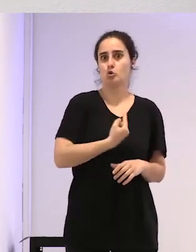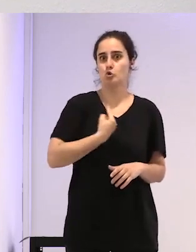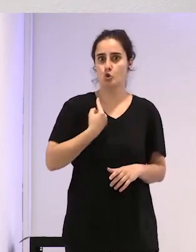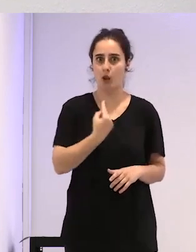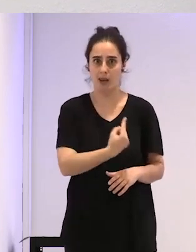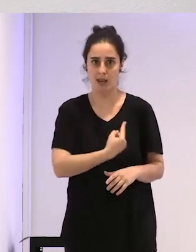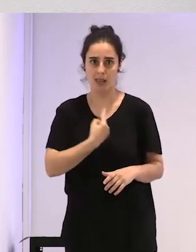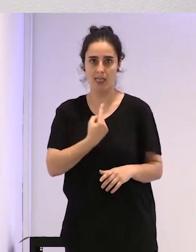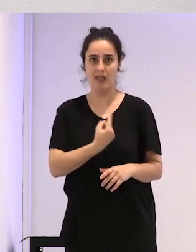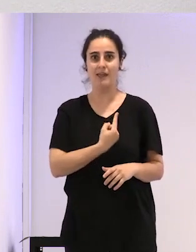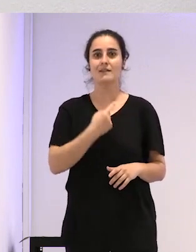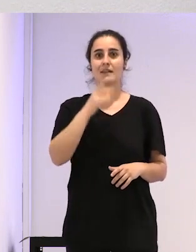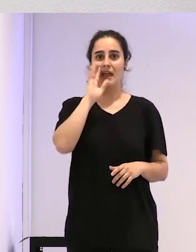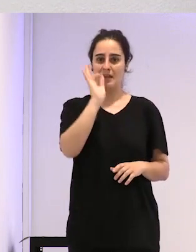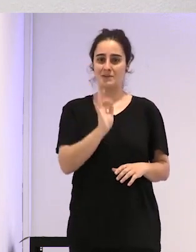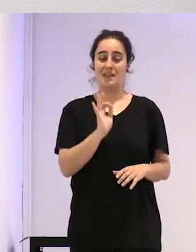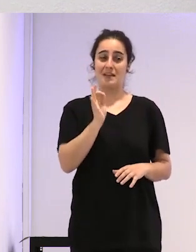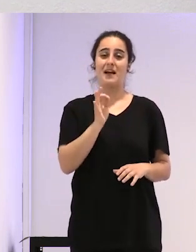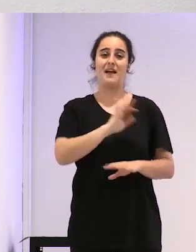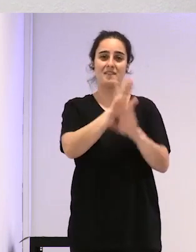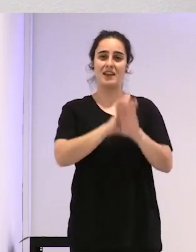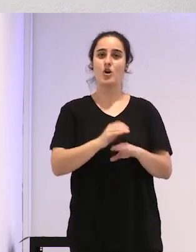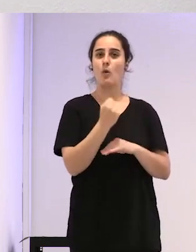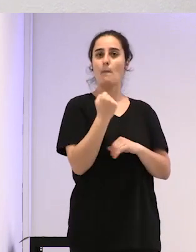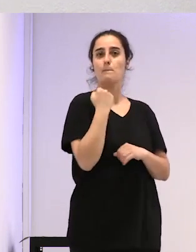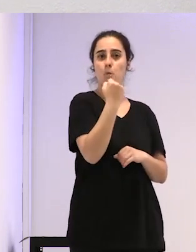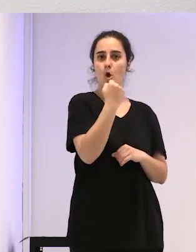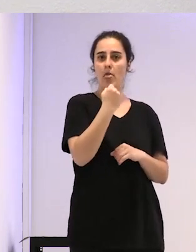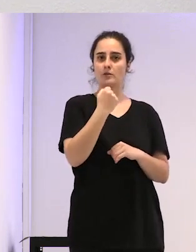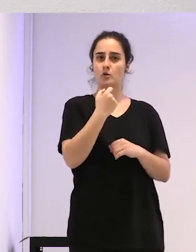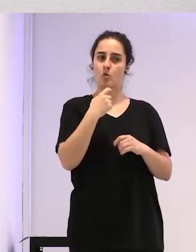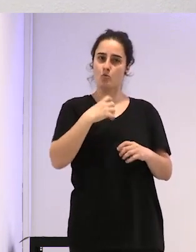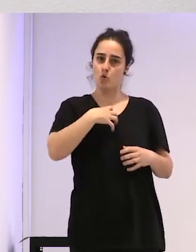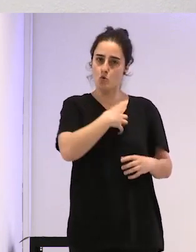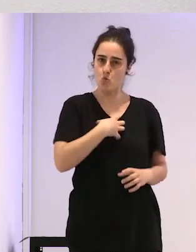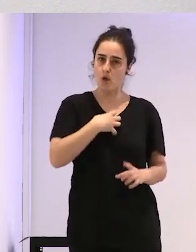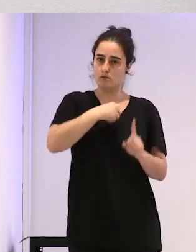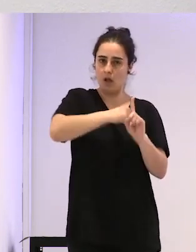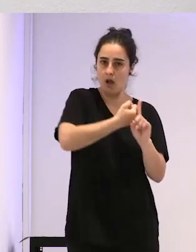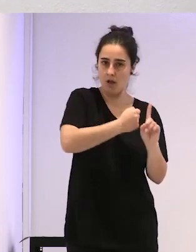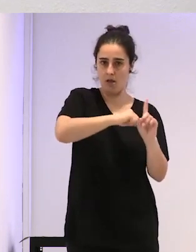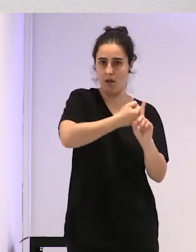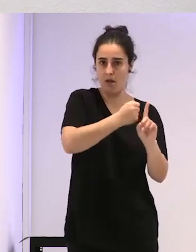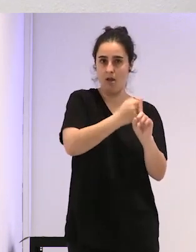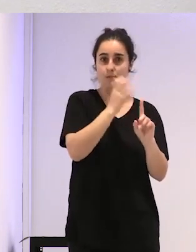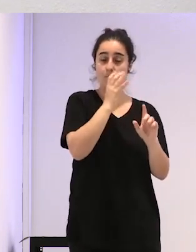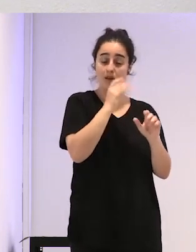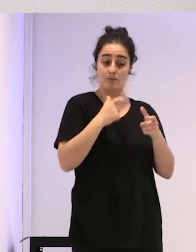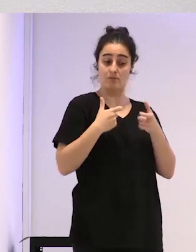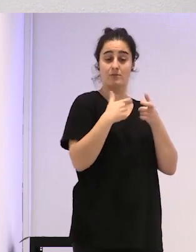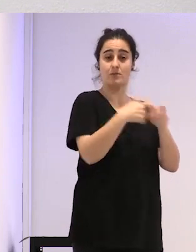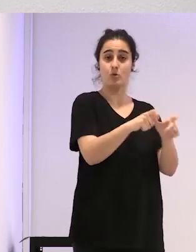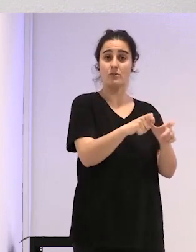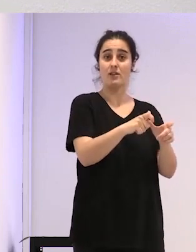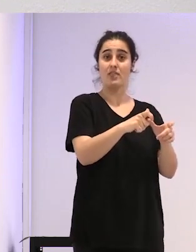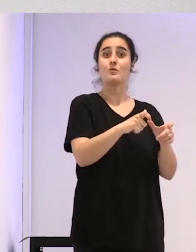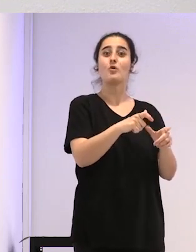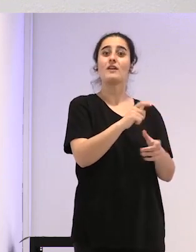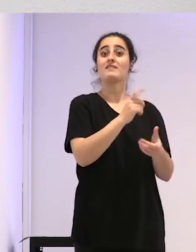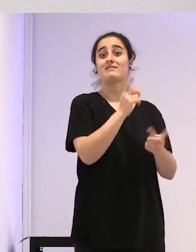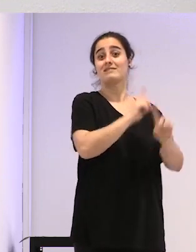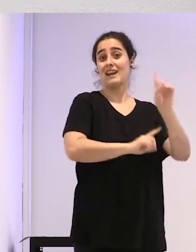que el poder siempre se resiste, ¿no? Y la unidad de trastornos de identidad de género del clínico me veía como un peligro,